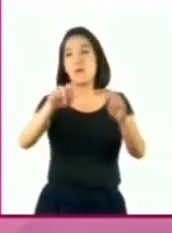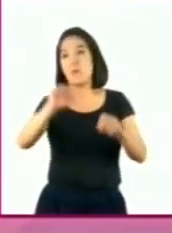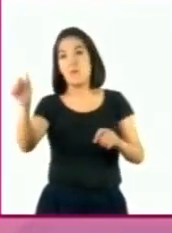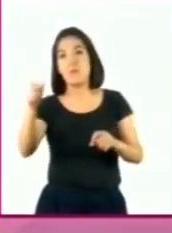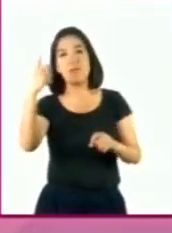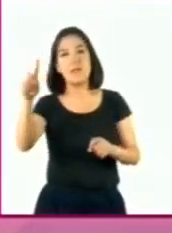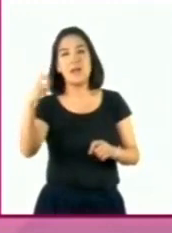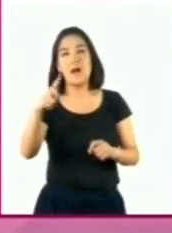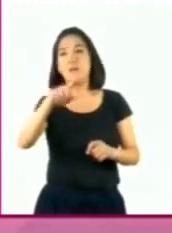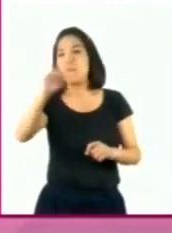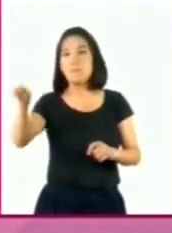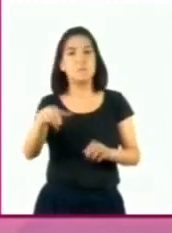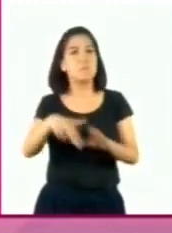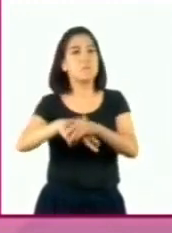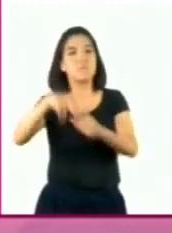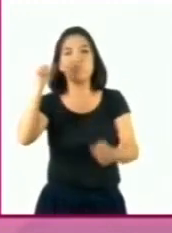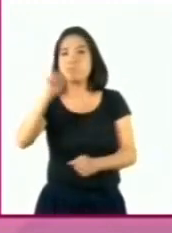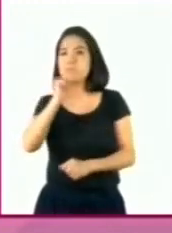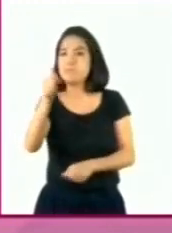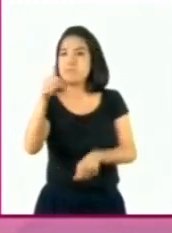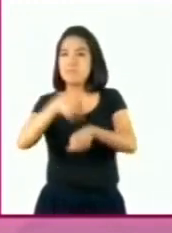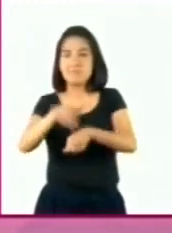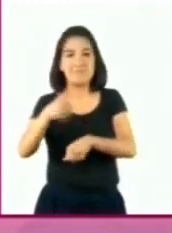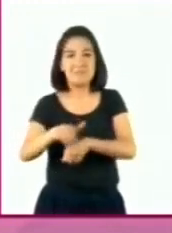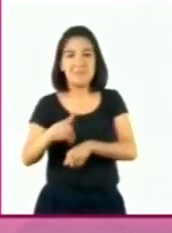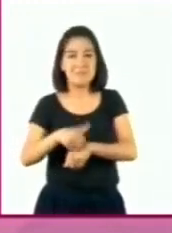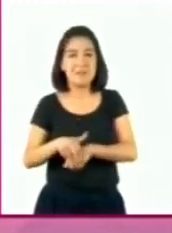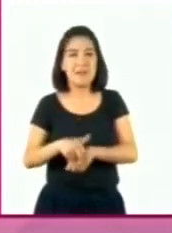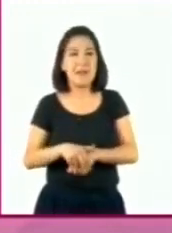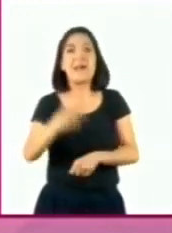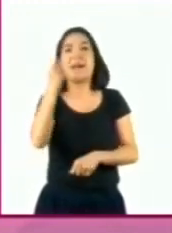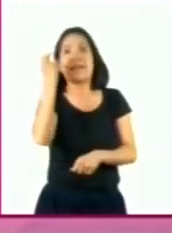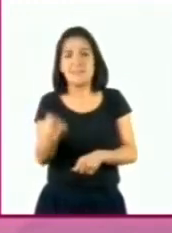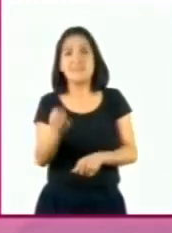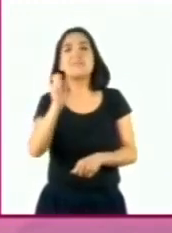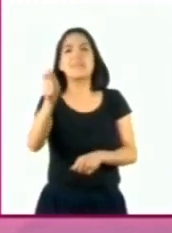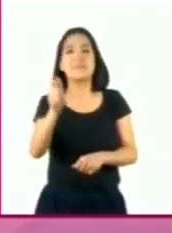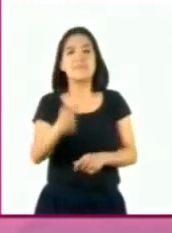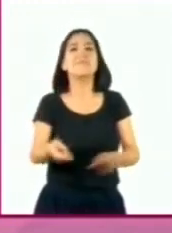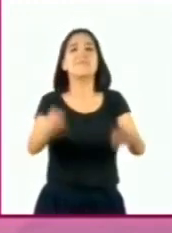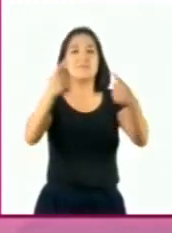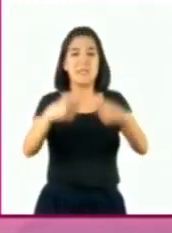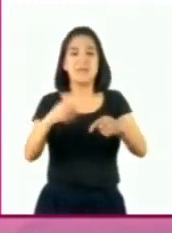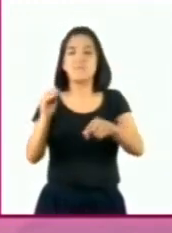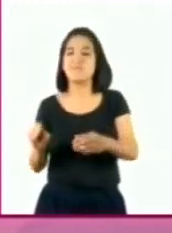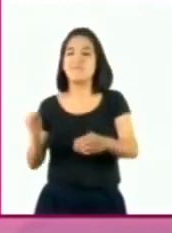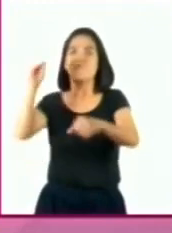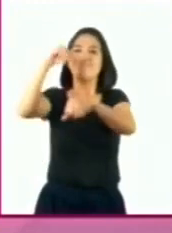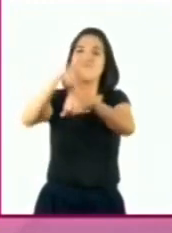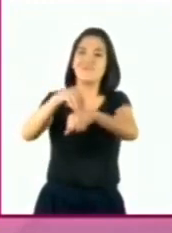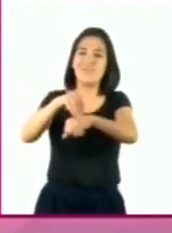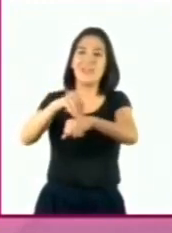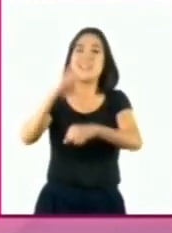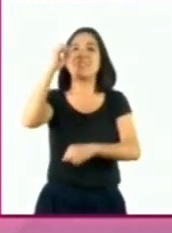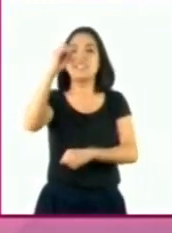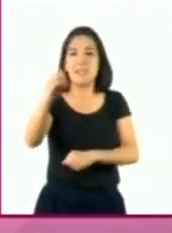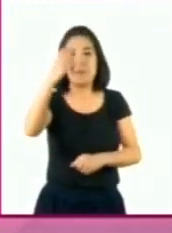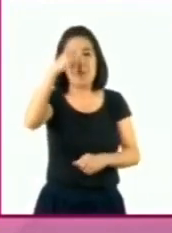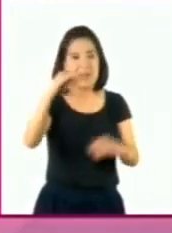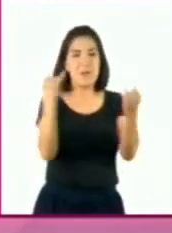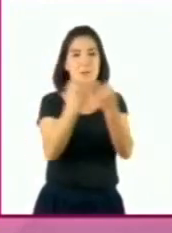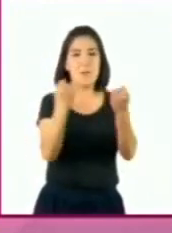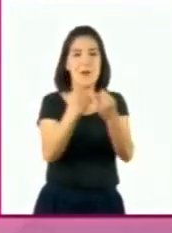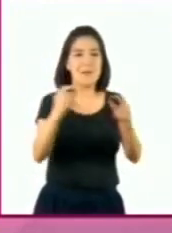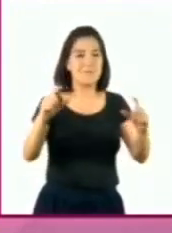que en el del segundo número no tenemos dígito. En estos casos, hay que agregar un 0 para tener la misma cantidad